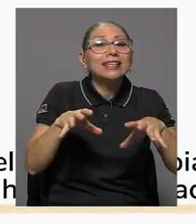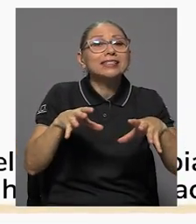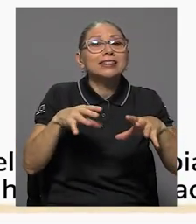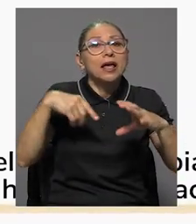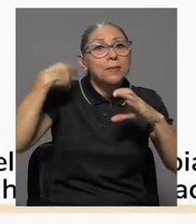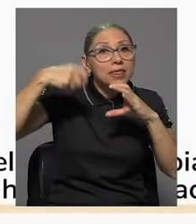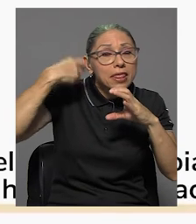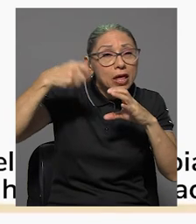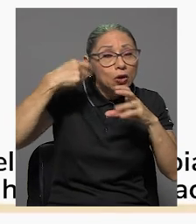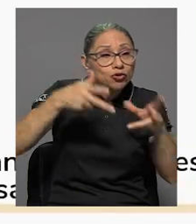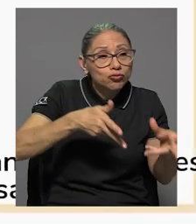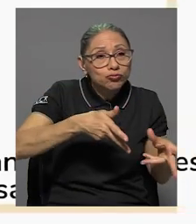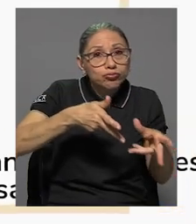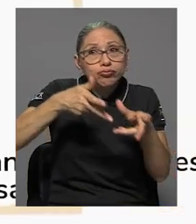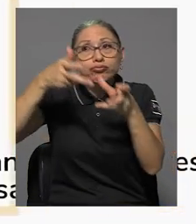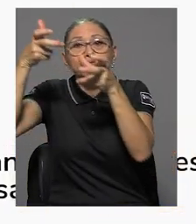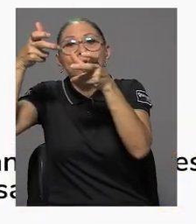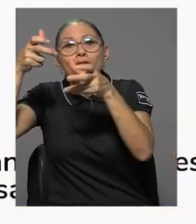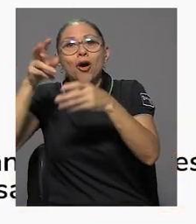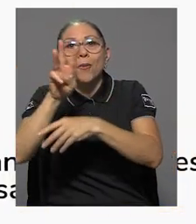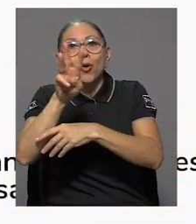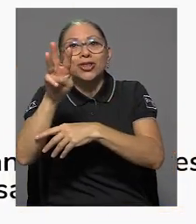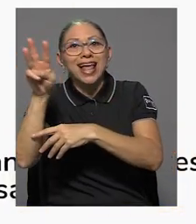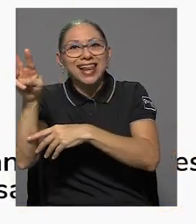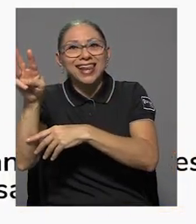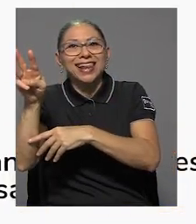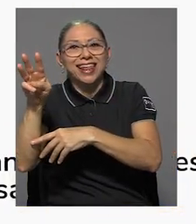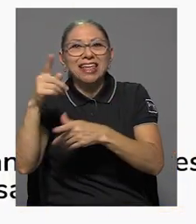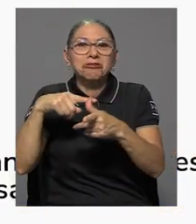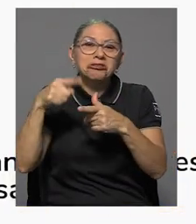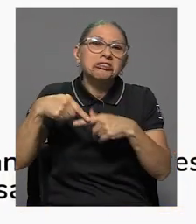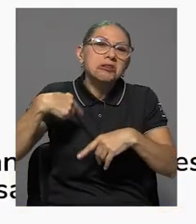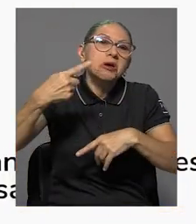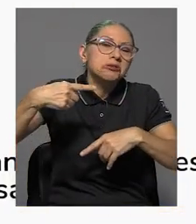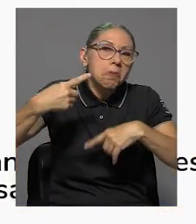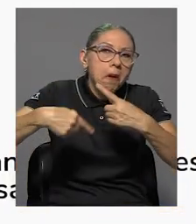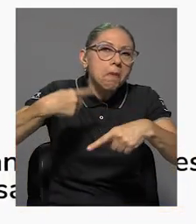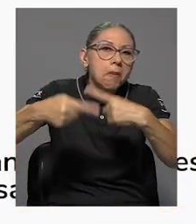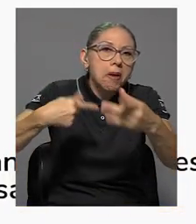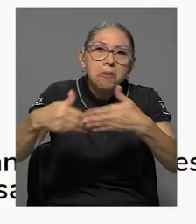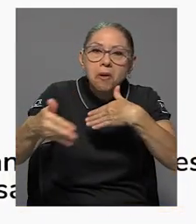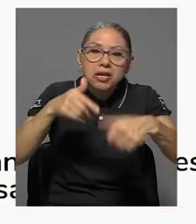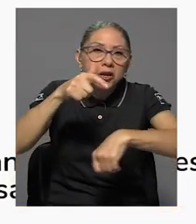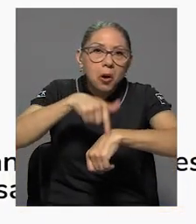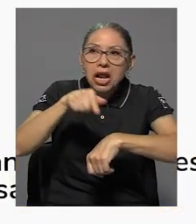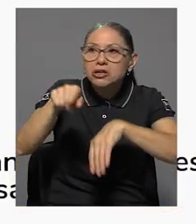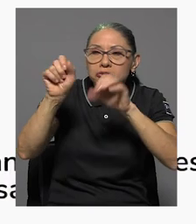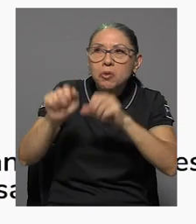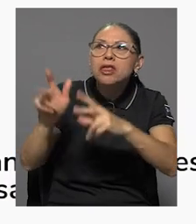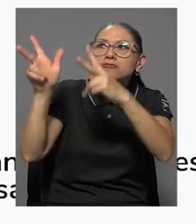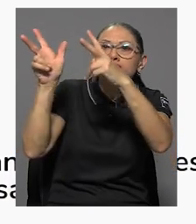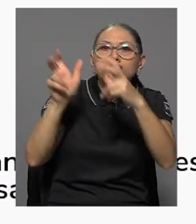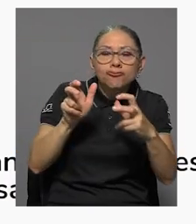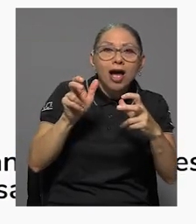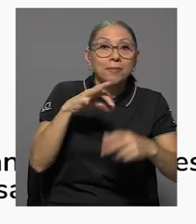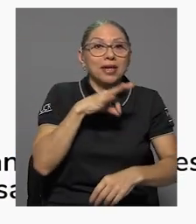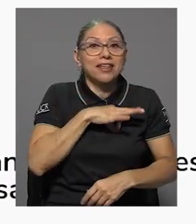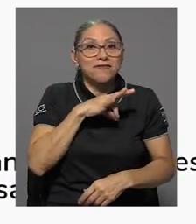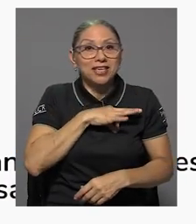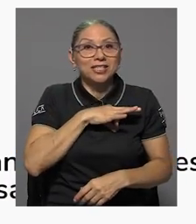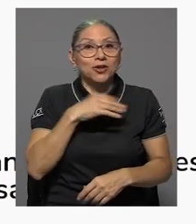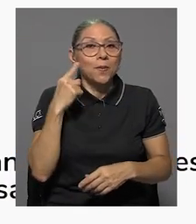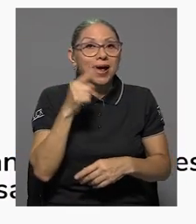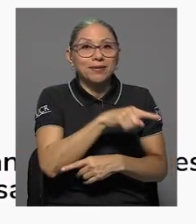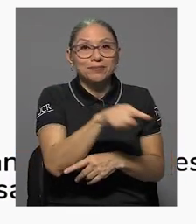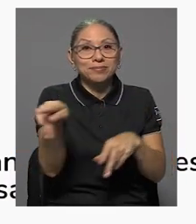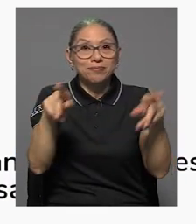portal de la feria de empleo. Seguimos creyendo que ha sido de beneficio para la población, ¿verdad? Y, sobre todo, que al ser virtual